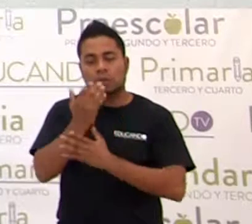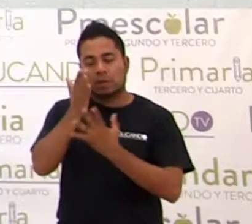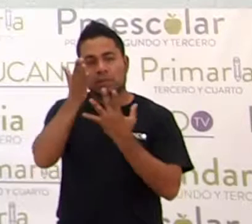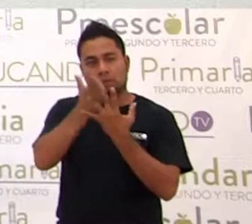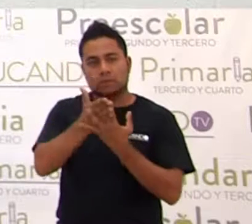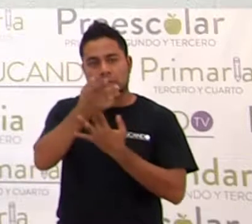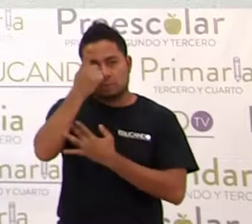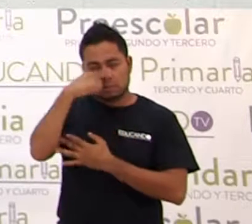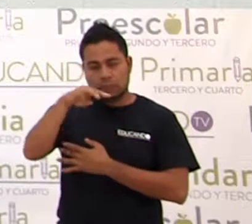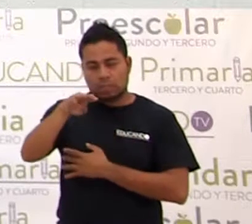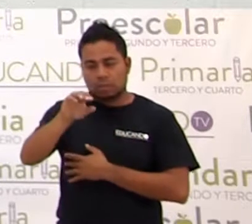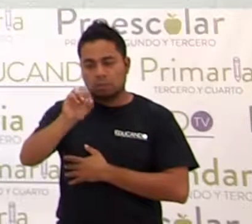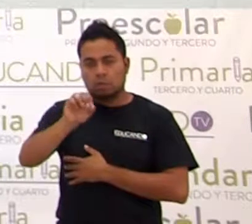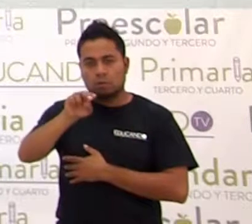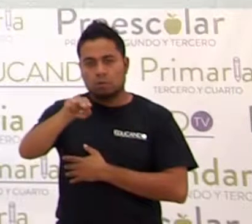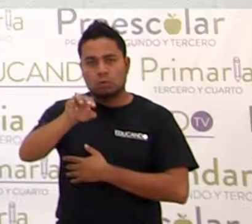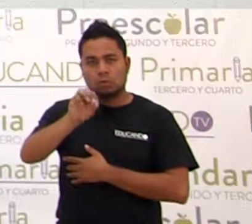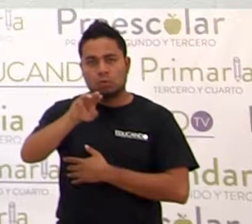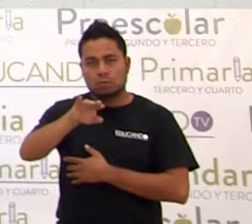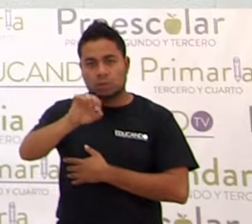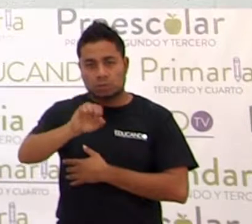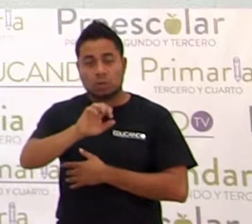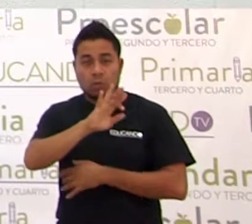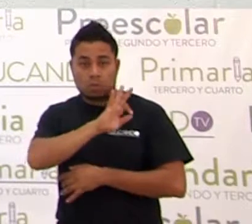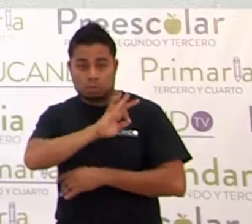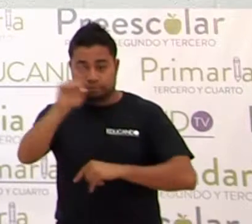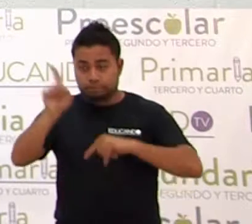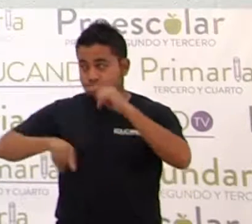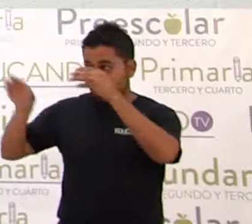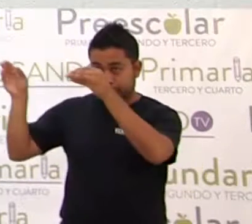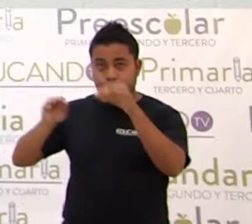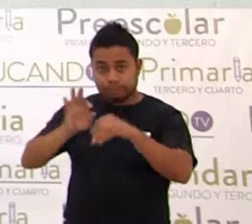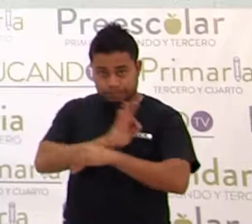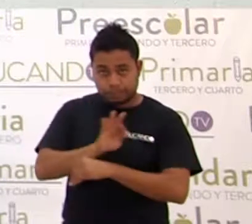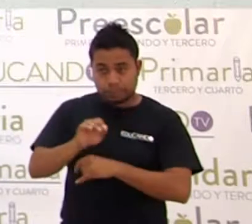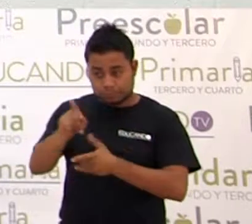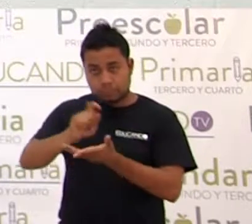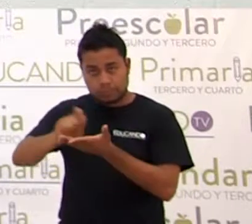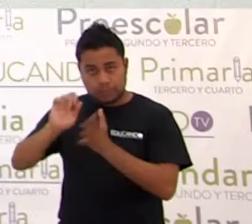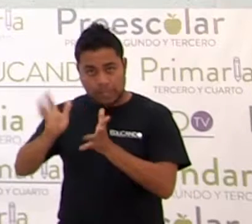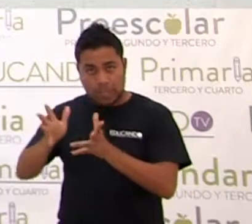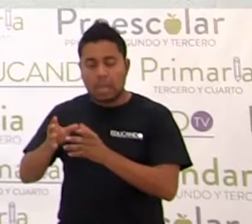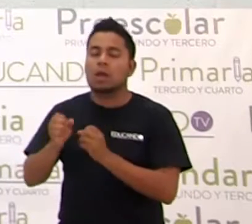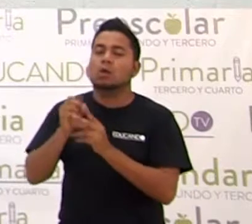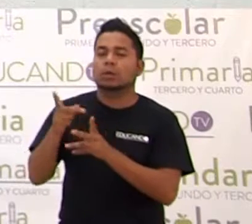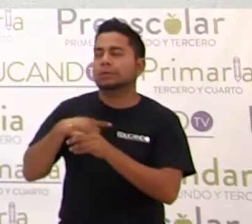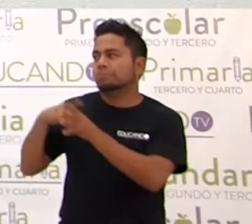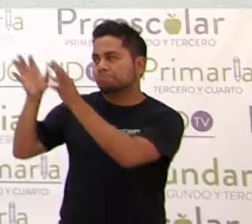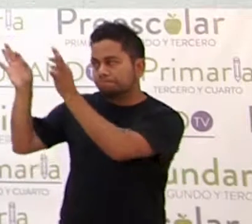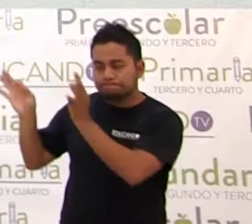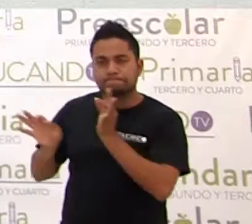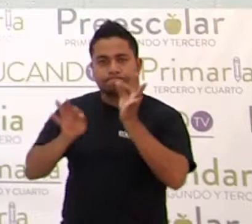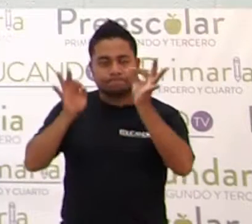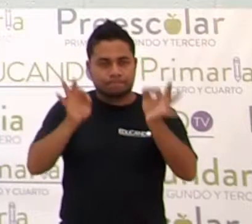monomio. ¿Puedo quitar esto? ¿Ya tomaron nota? ¿Sí? Bueno, lo voy a quitar.